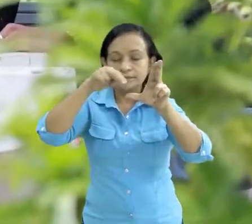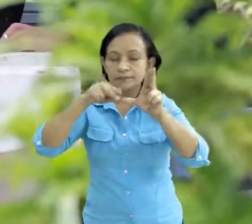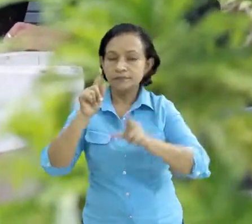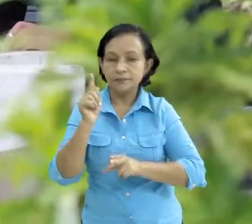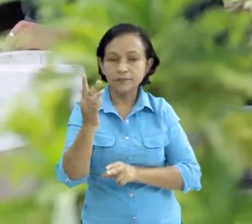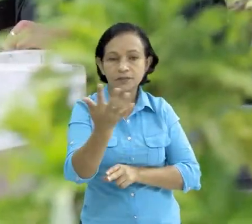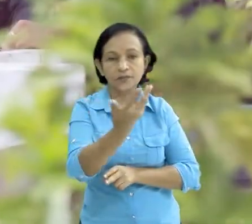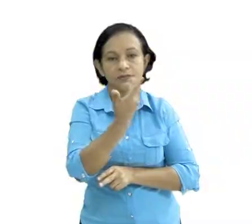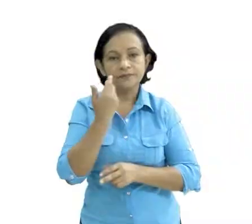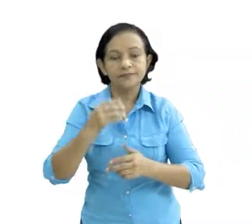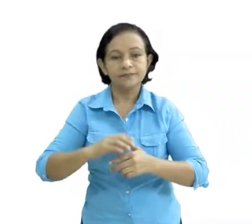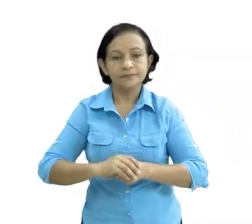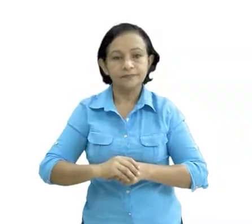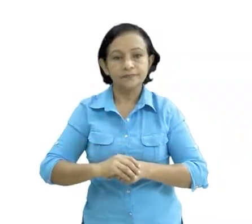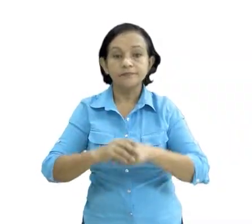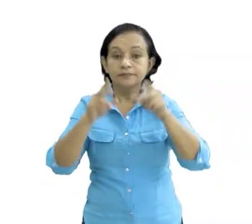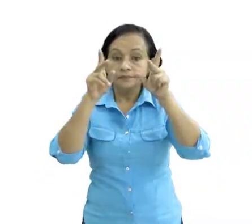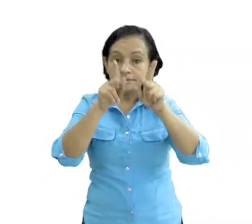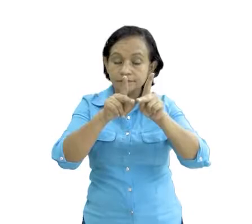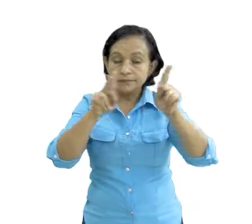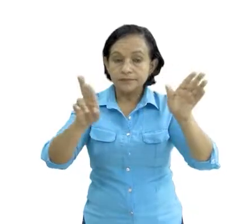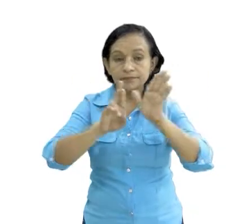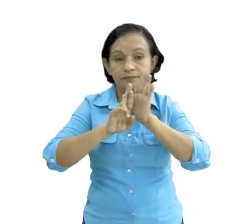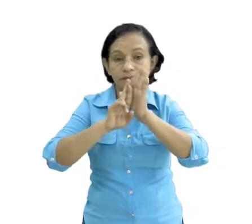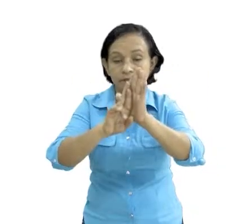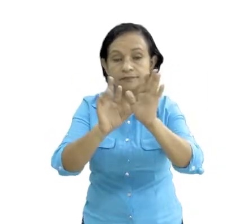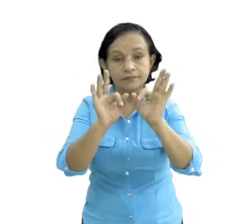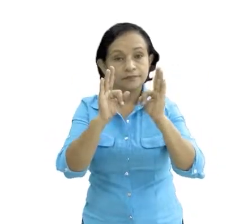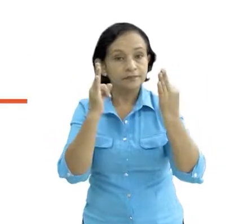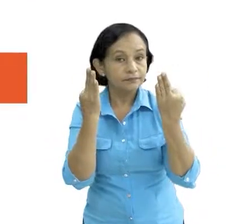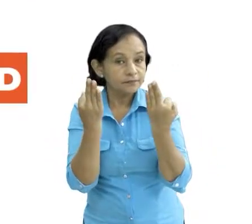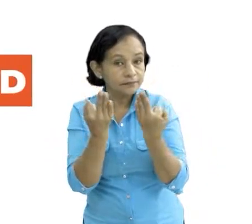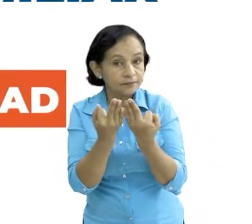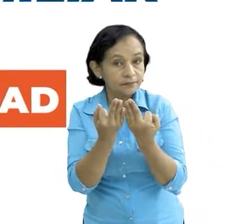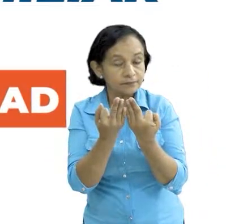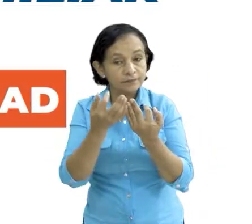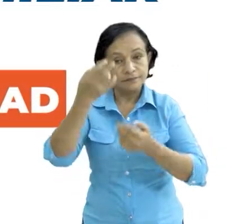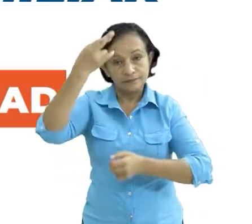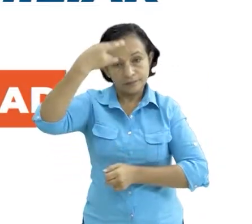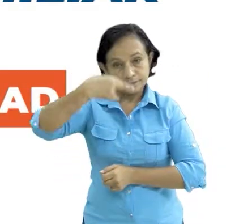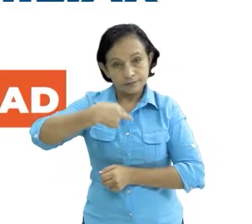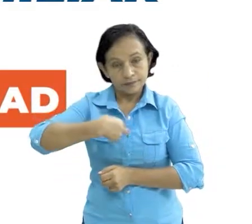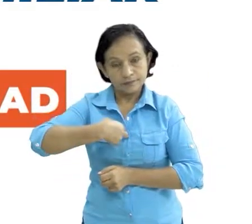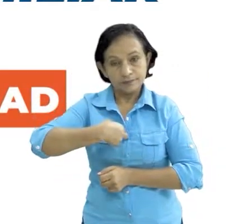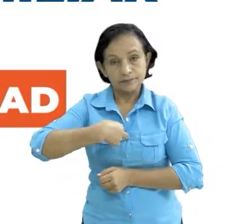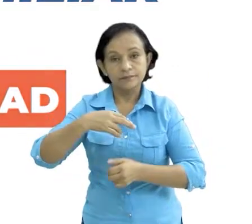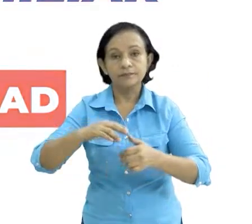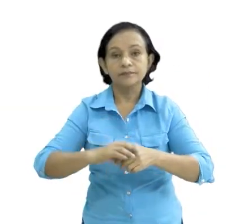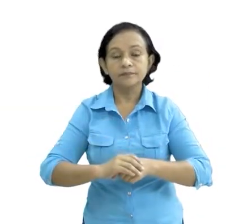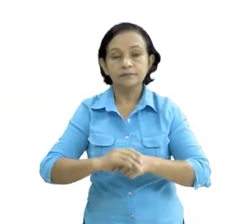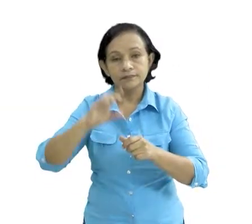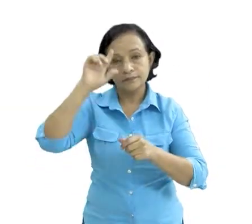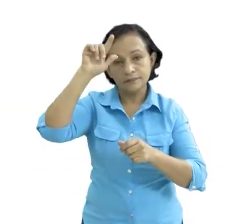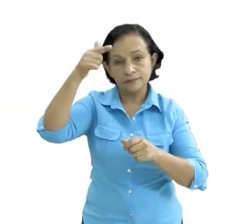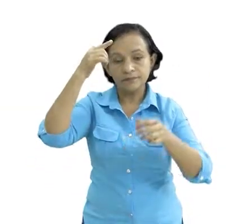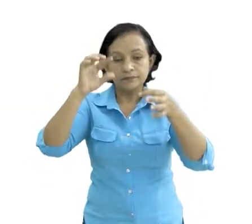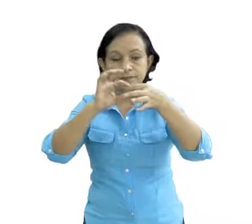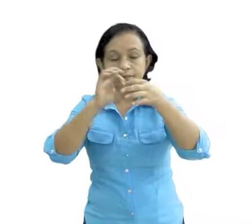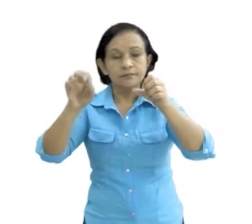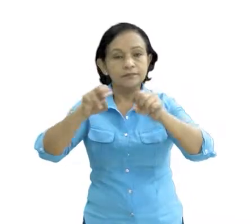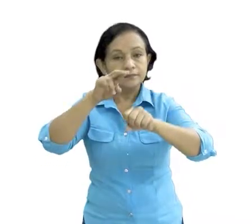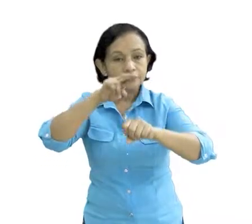somos todos actualizar nuestro plan de respuesta familiar multi amenazas es nuestra responsabilidad gobierno de